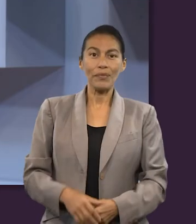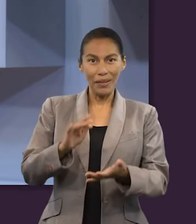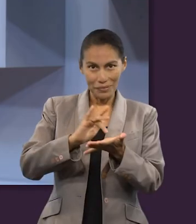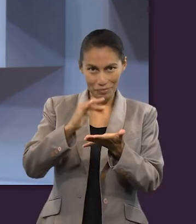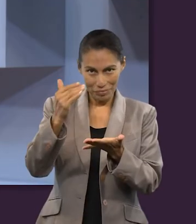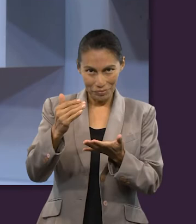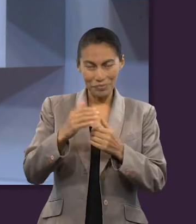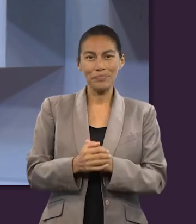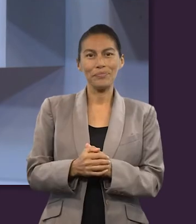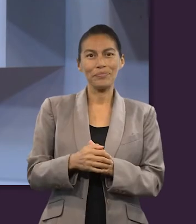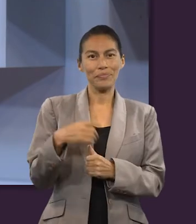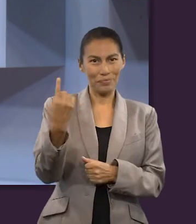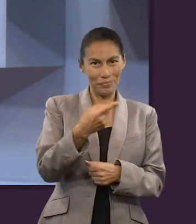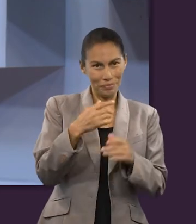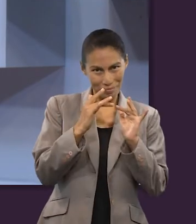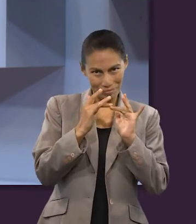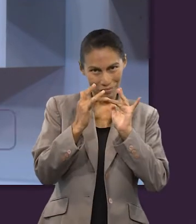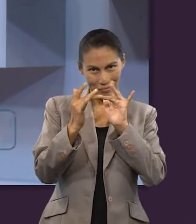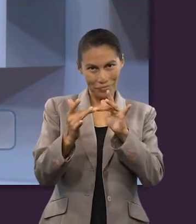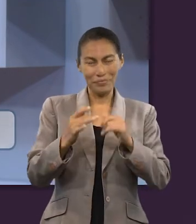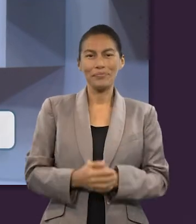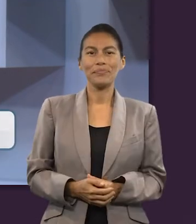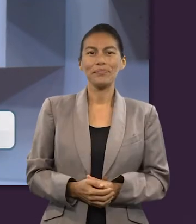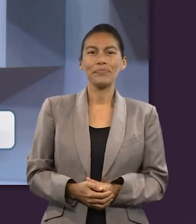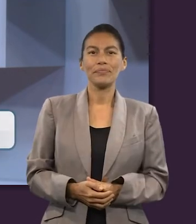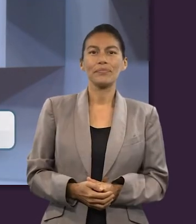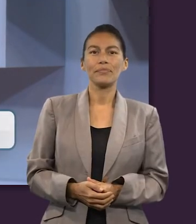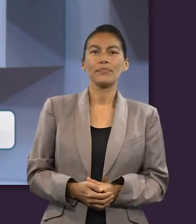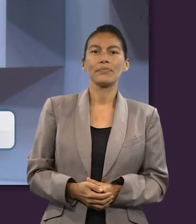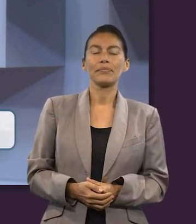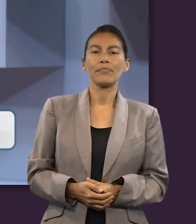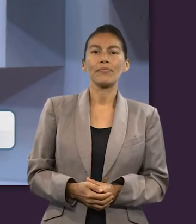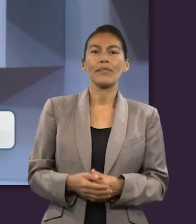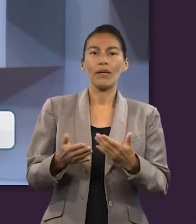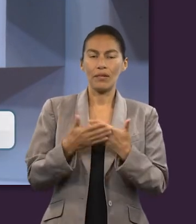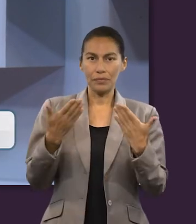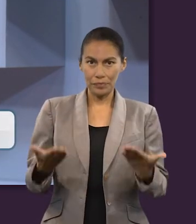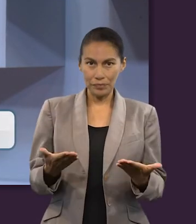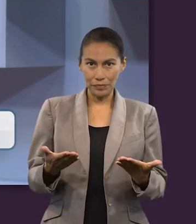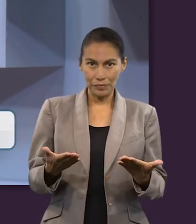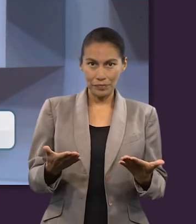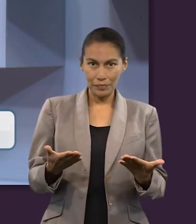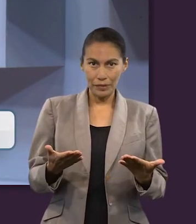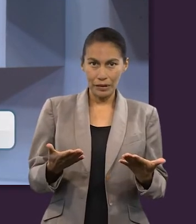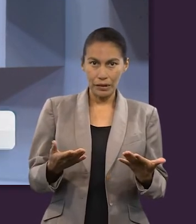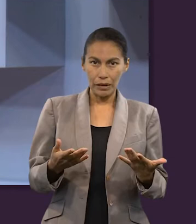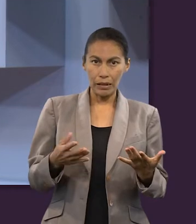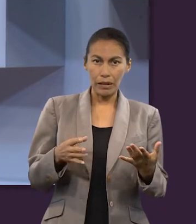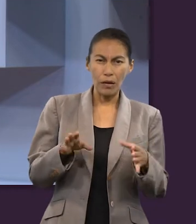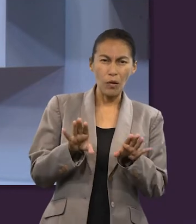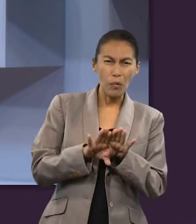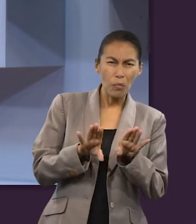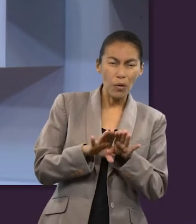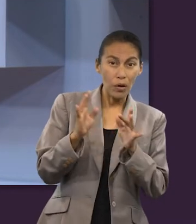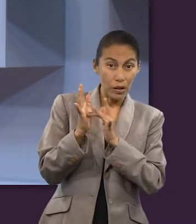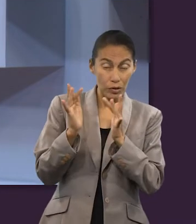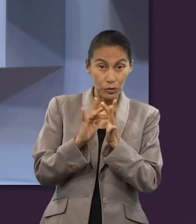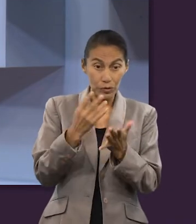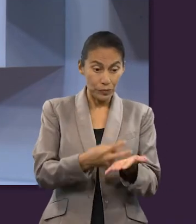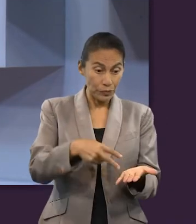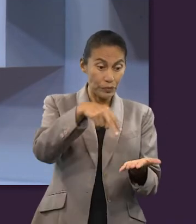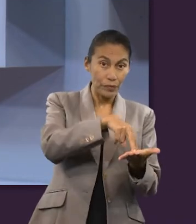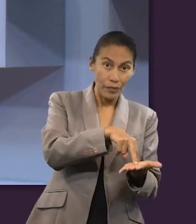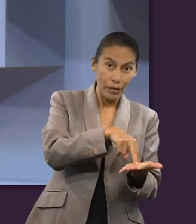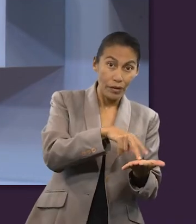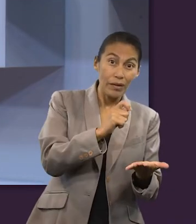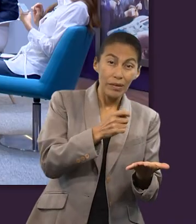Gracias por seguir con nosotros. Vamos a continuar analizando este hecho de la resurrección de